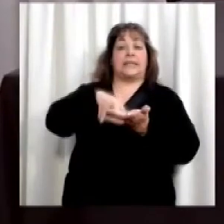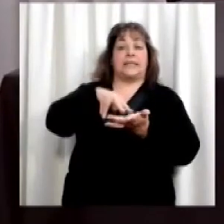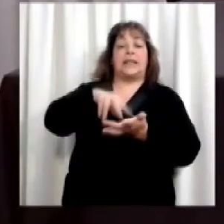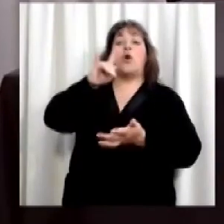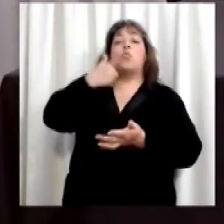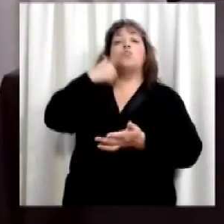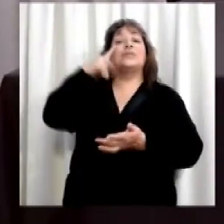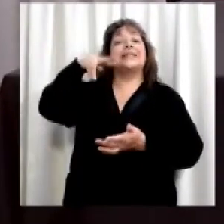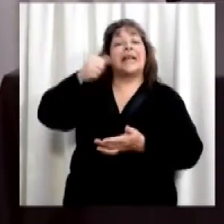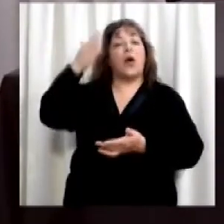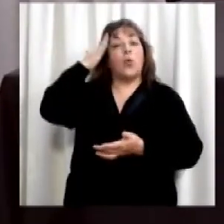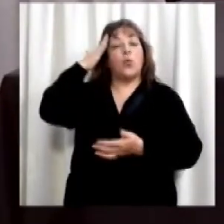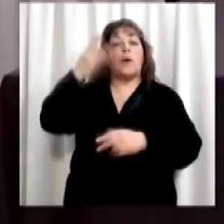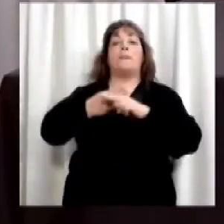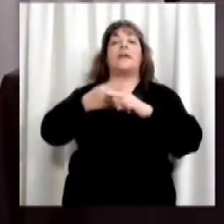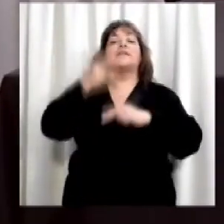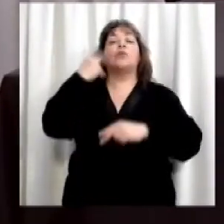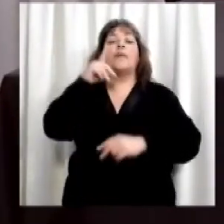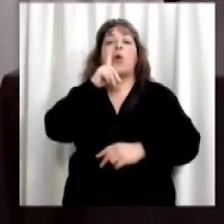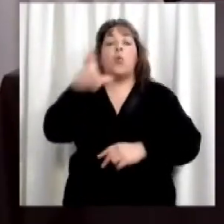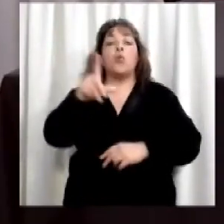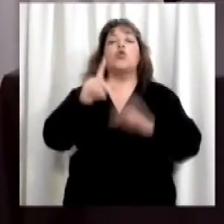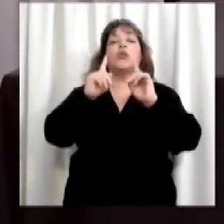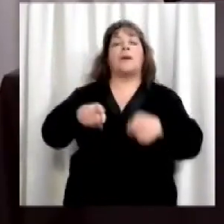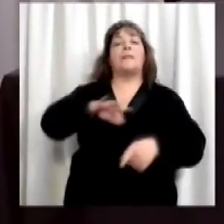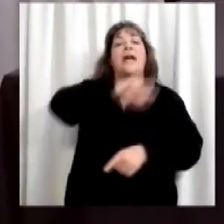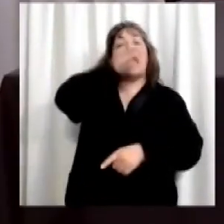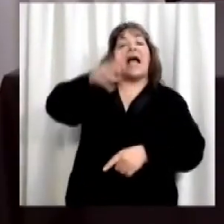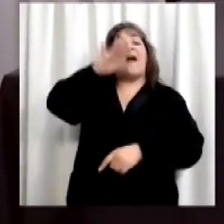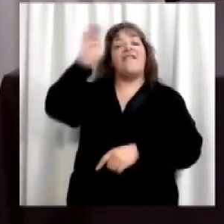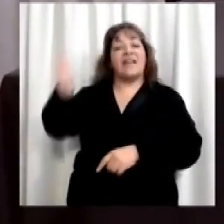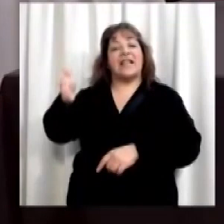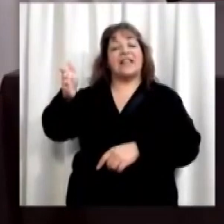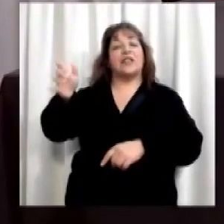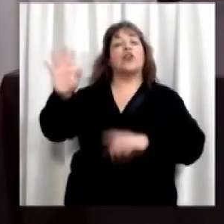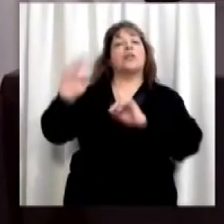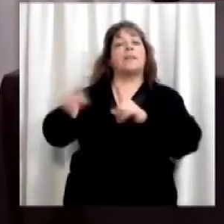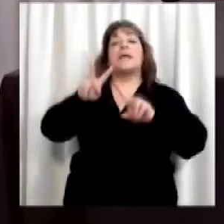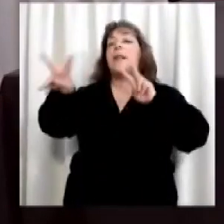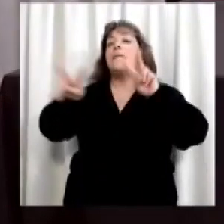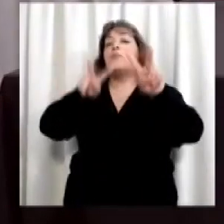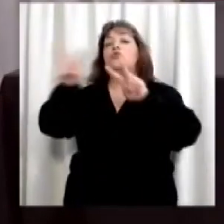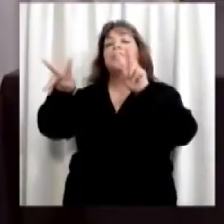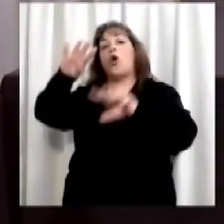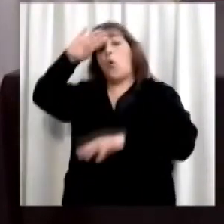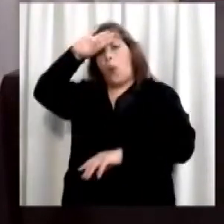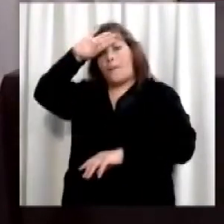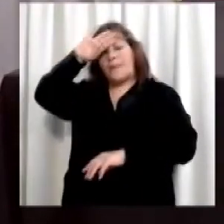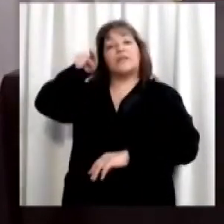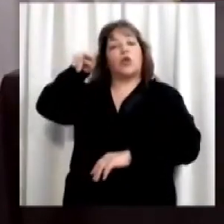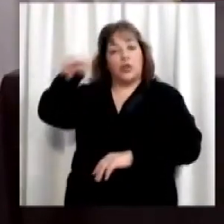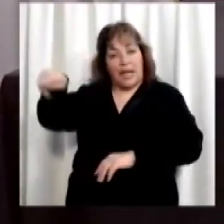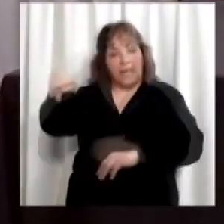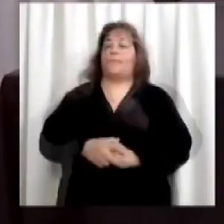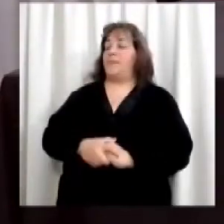la Usina Cultural, la Plaza 9 de Julio y el Cabildo. Y el Museo. Y el Museo Güemes, donde ahí estuvieron nuestros